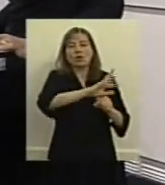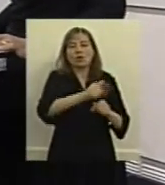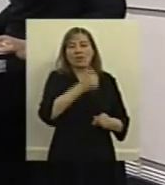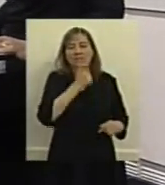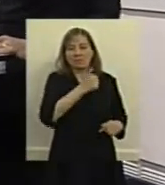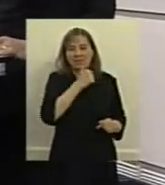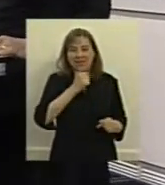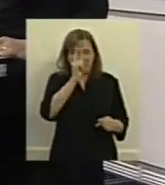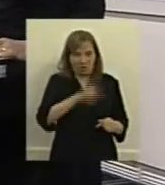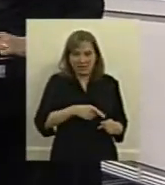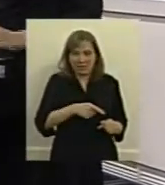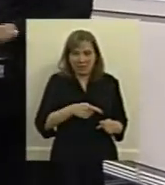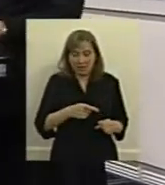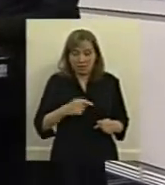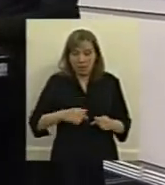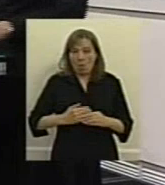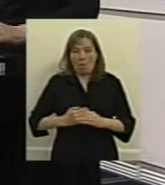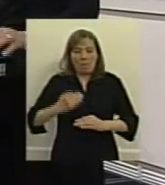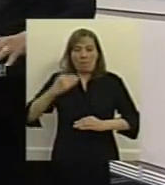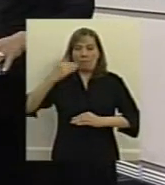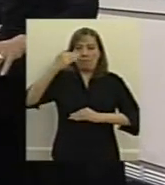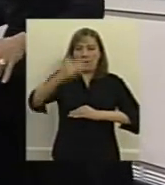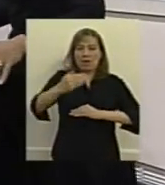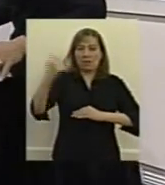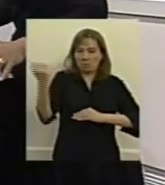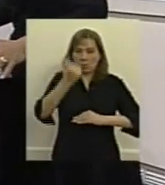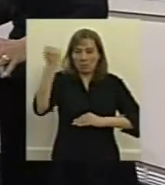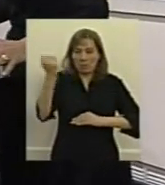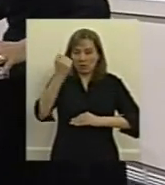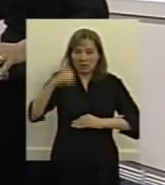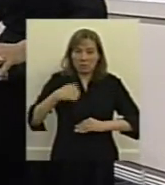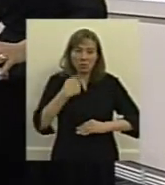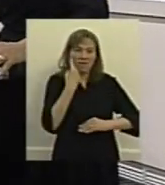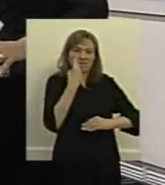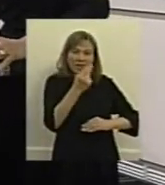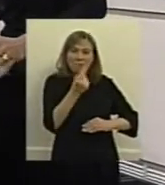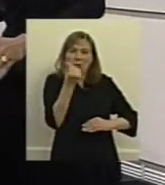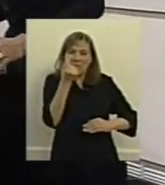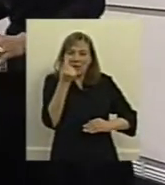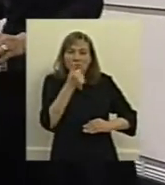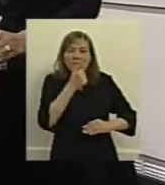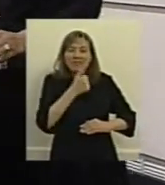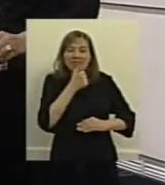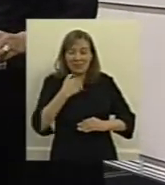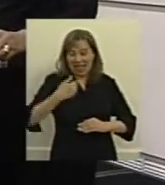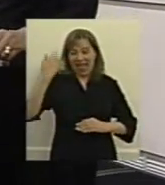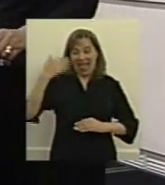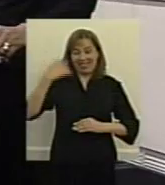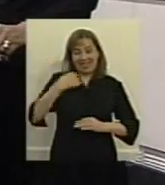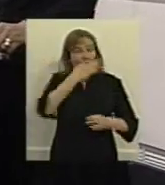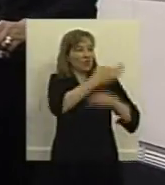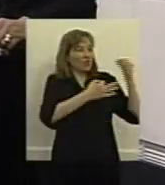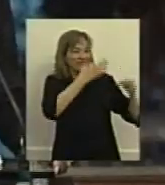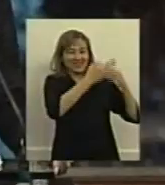un paso trascendental porque cuando uno ve los precios de algunos medicamentos estábamos charlando con Luciano Di